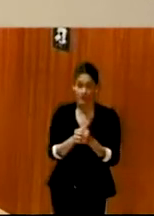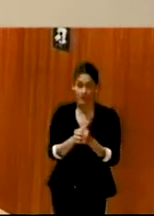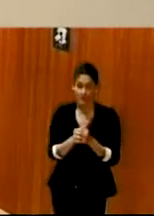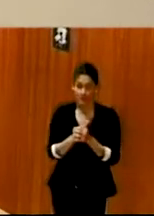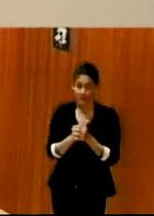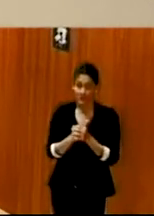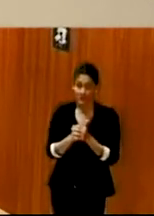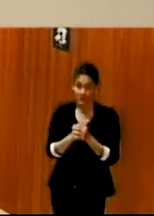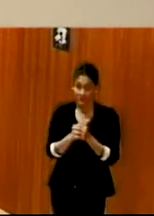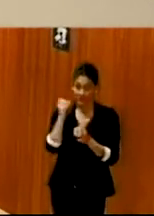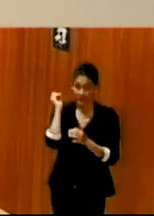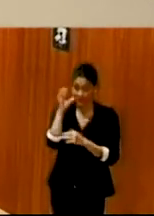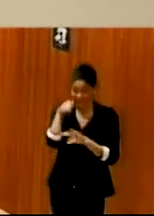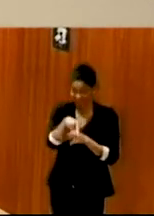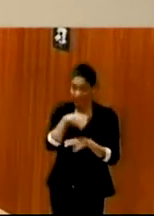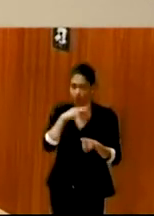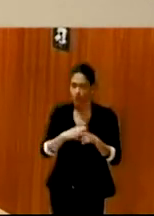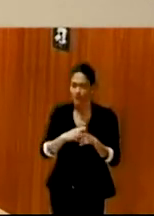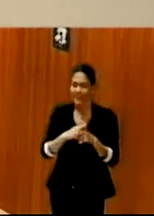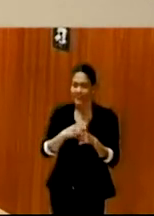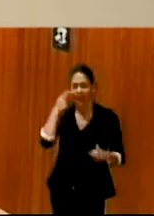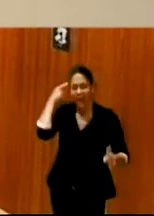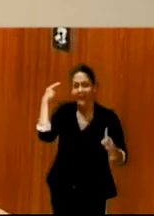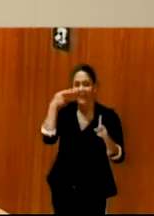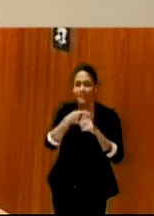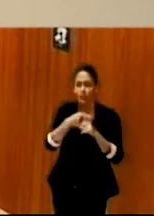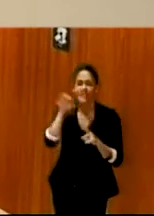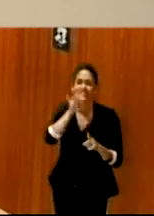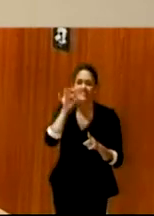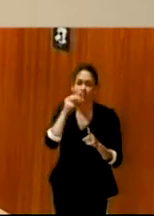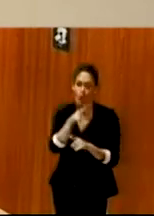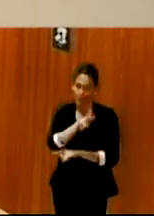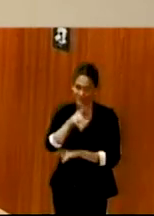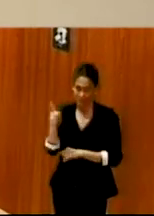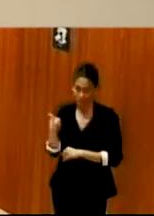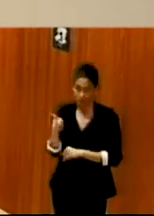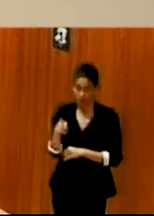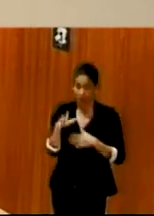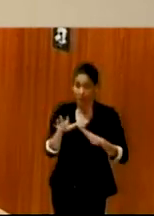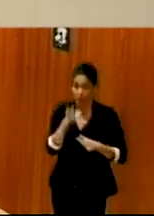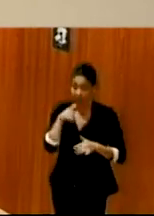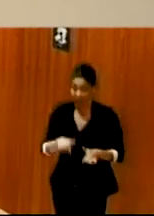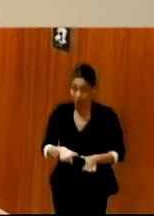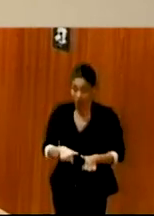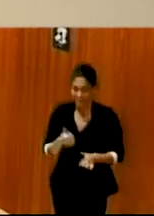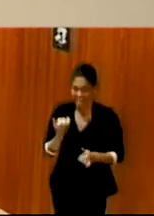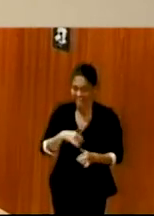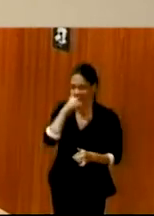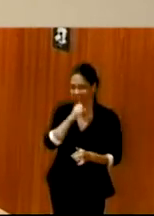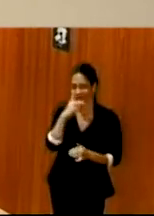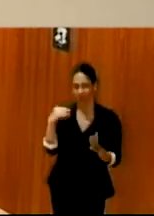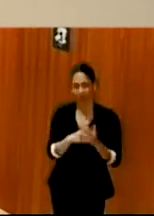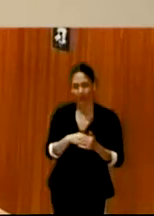visto, se llama reto del siglo XXI. Pero es que estamos en el 2020, ya del siglo